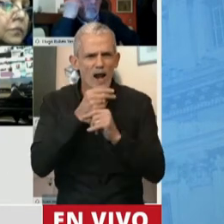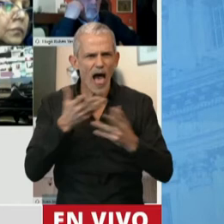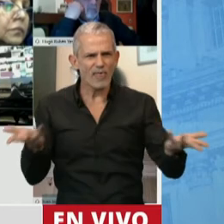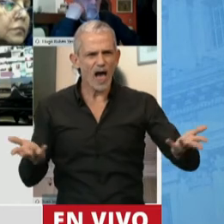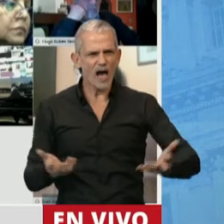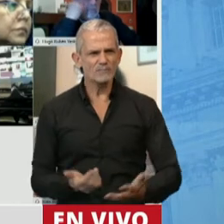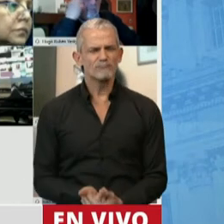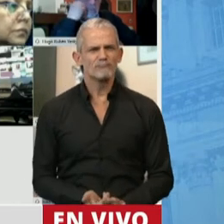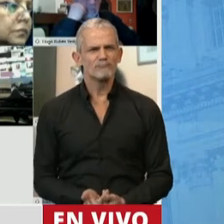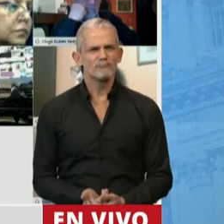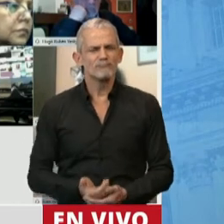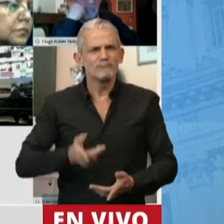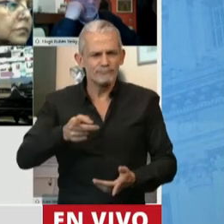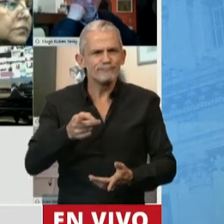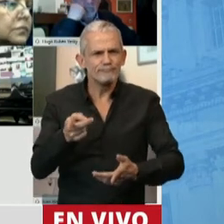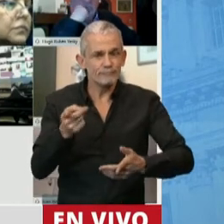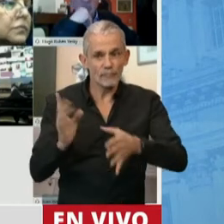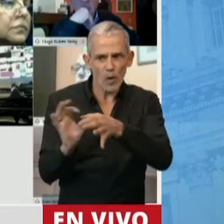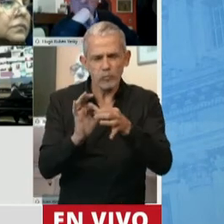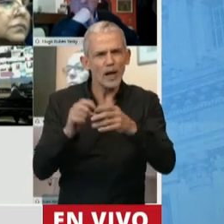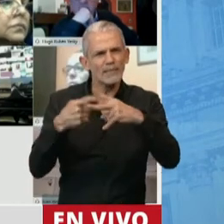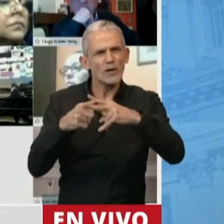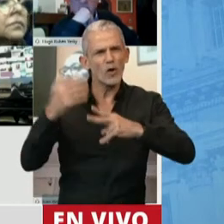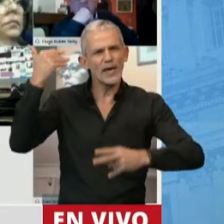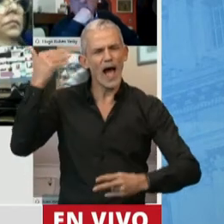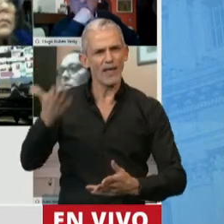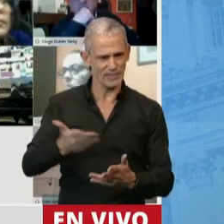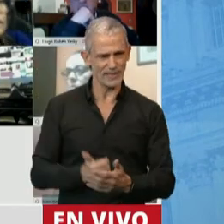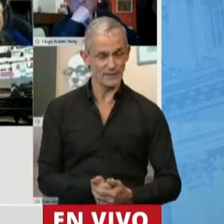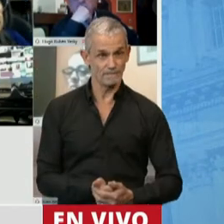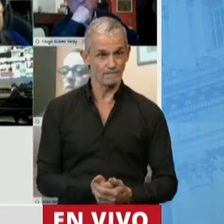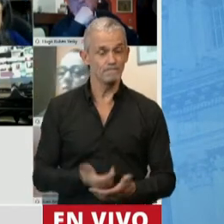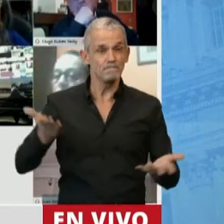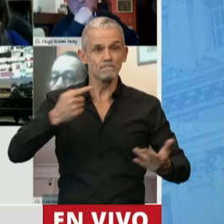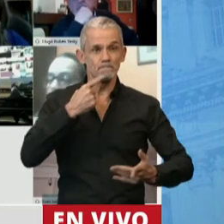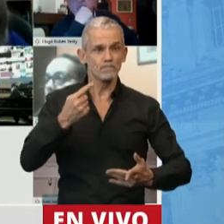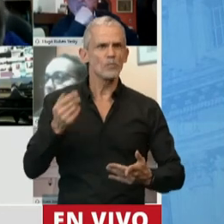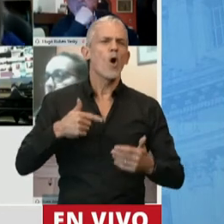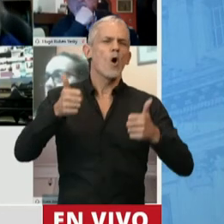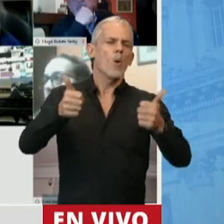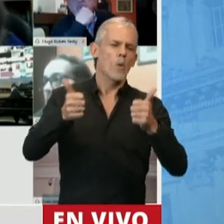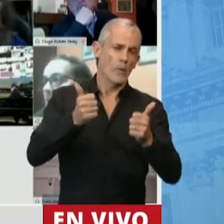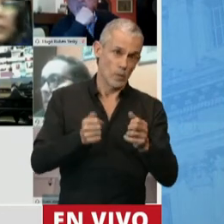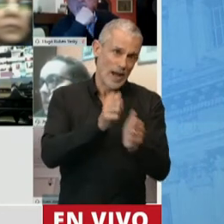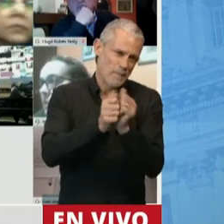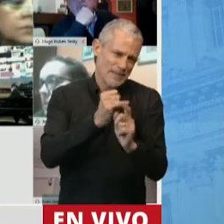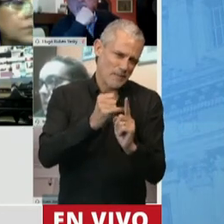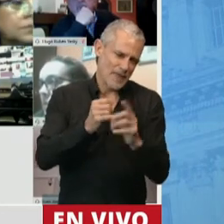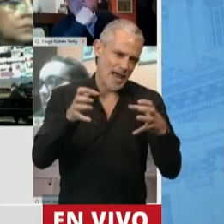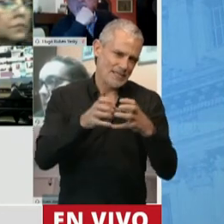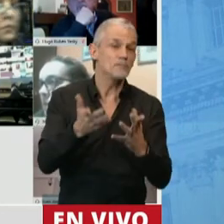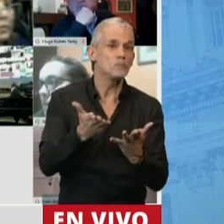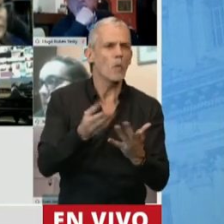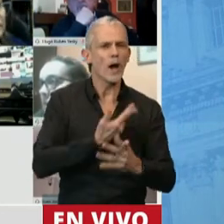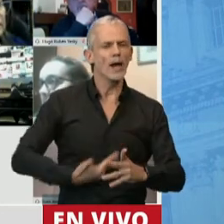que estaba vinculada a la tecnología. Cuando nos dicen, claro que es beneficio a las PYME, porque